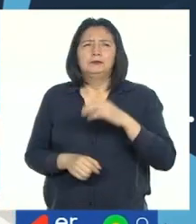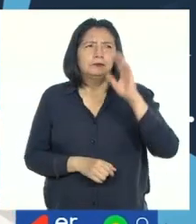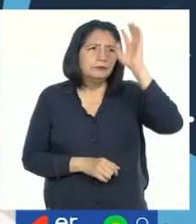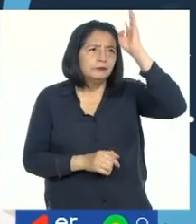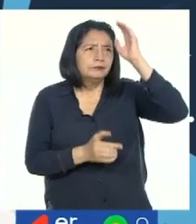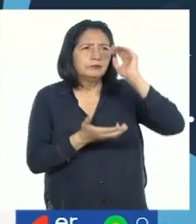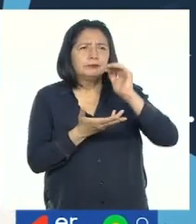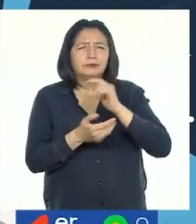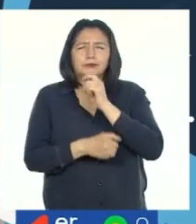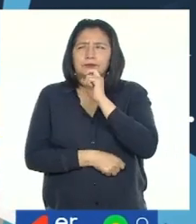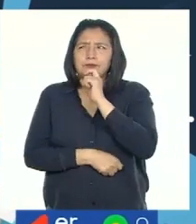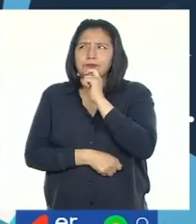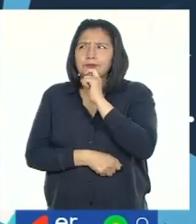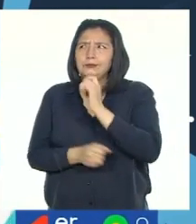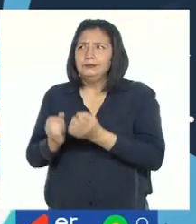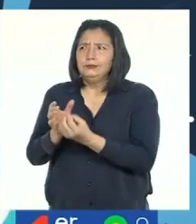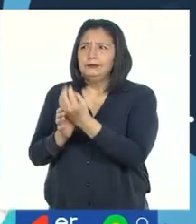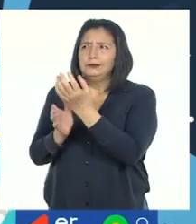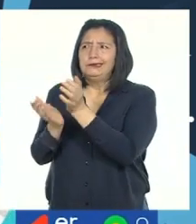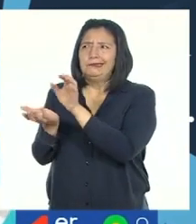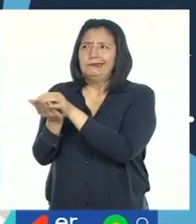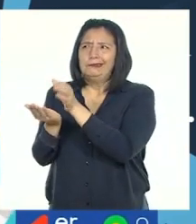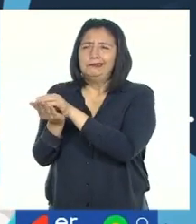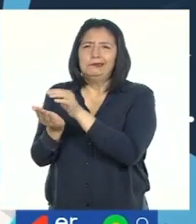nos contó que está con carnivorina, ¿recuerdas?